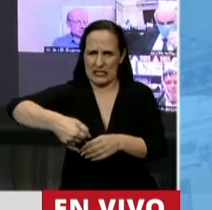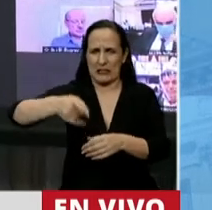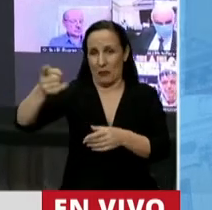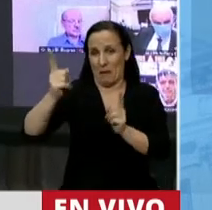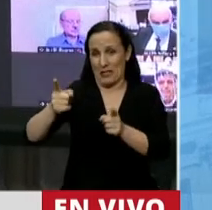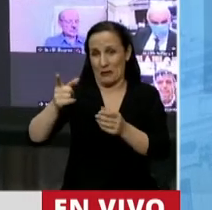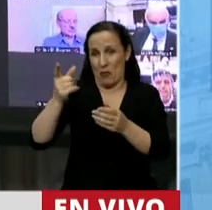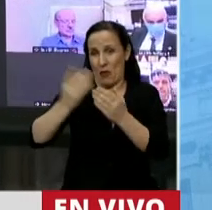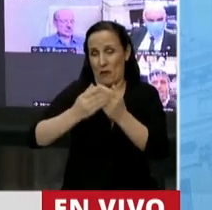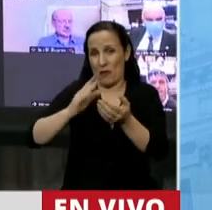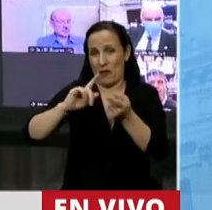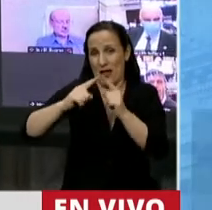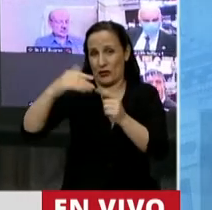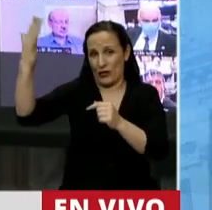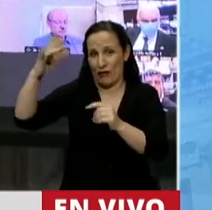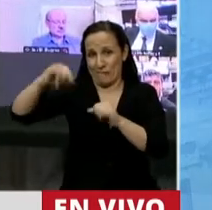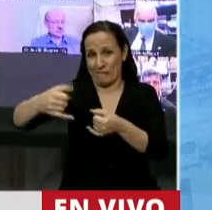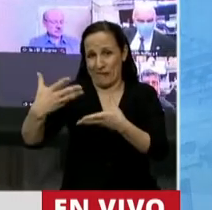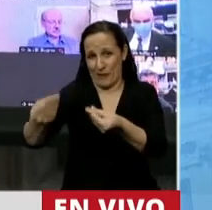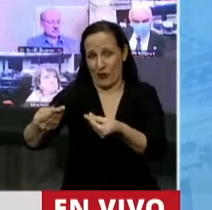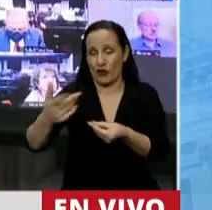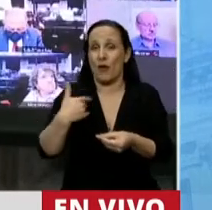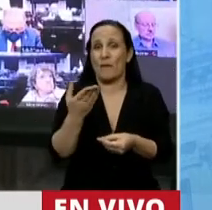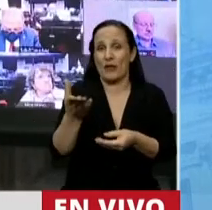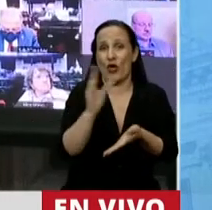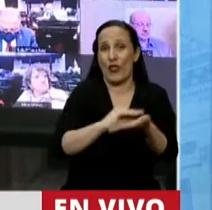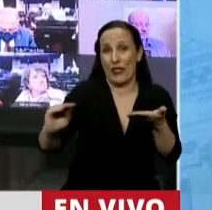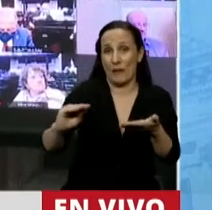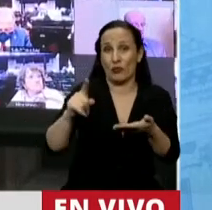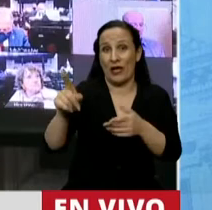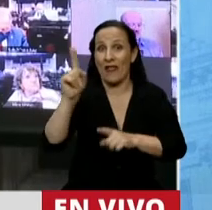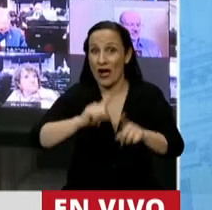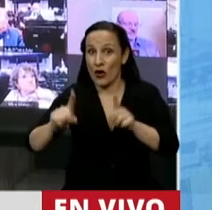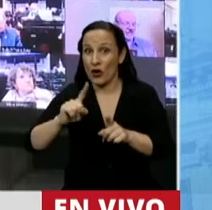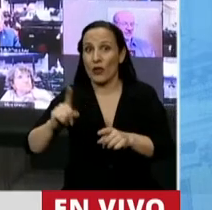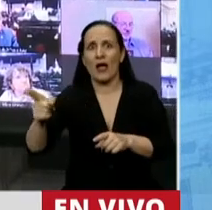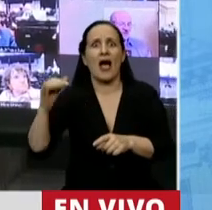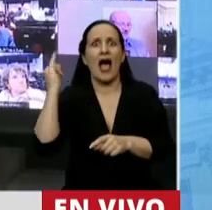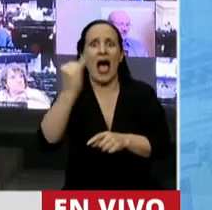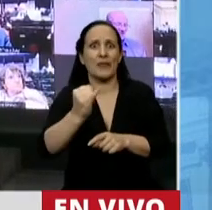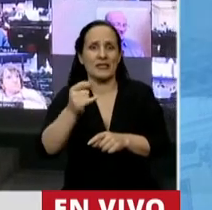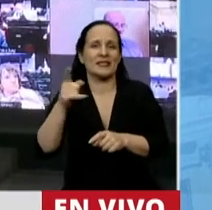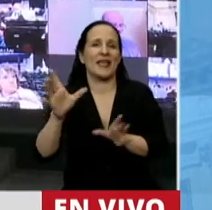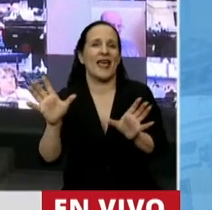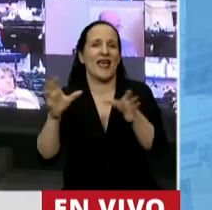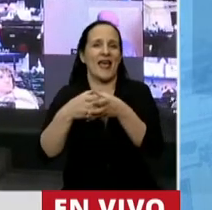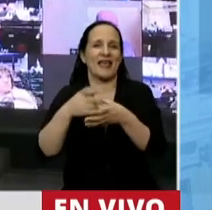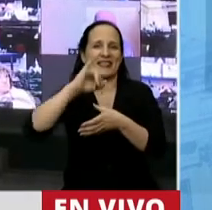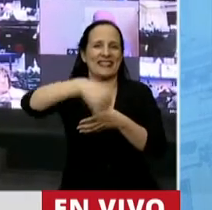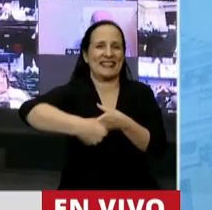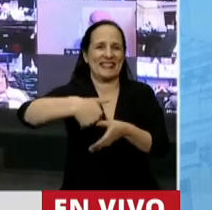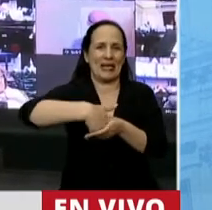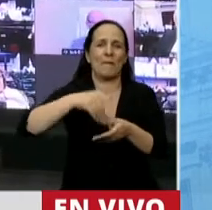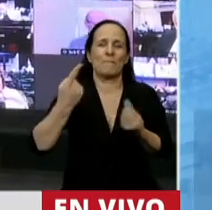Canciller, le pido a la diputada que está a cargo de coordinarlo que anuncie el voto favorable, así nos evitamos